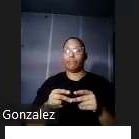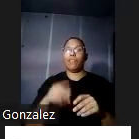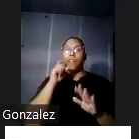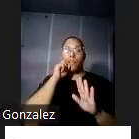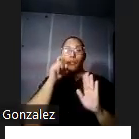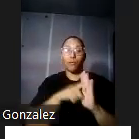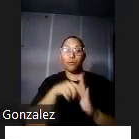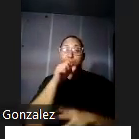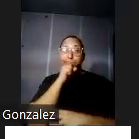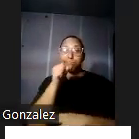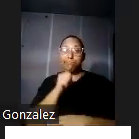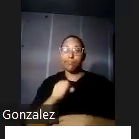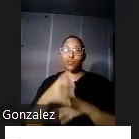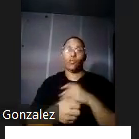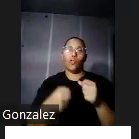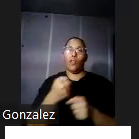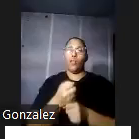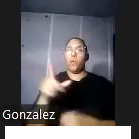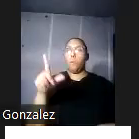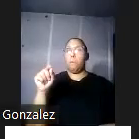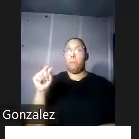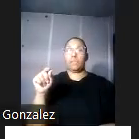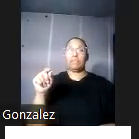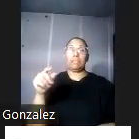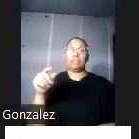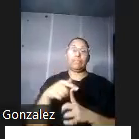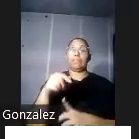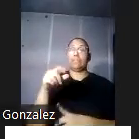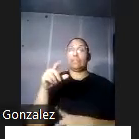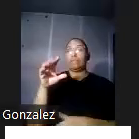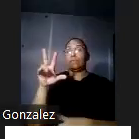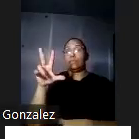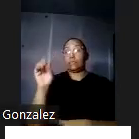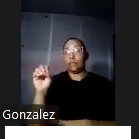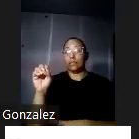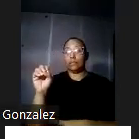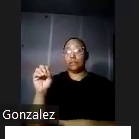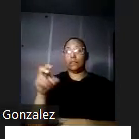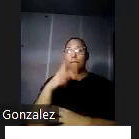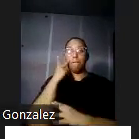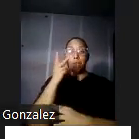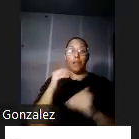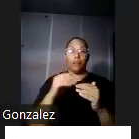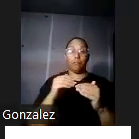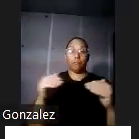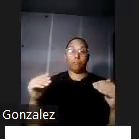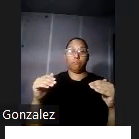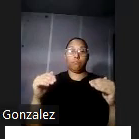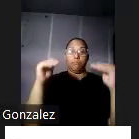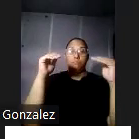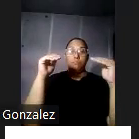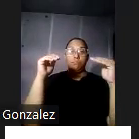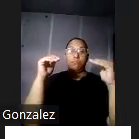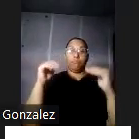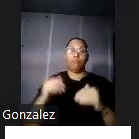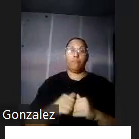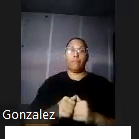casi todas son de los años entre los años 20 y los años 30 miren que el nivel del piso lo subieron yo diría